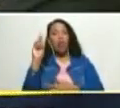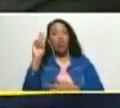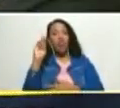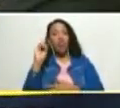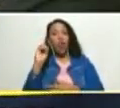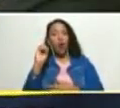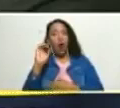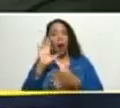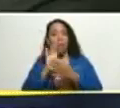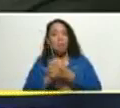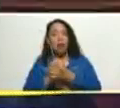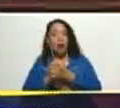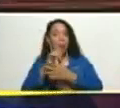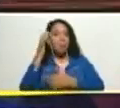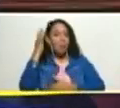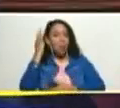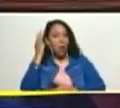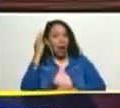Pérez